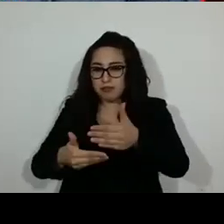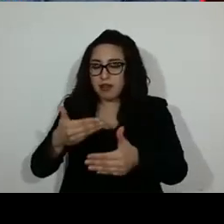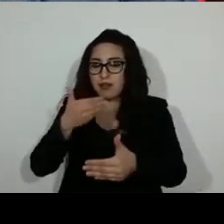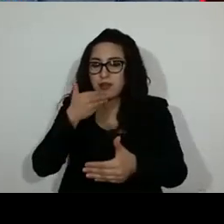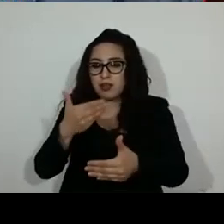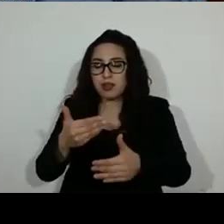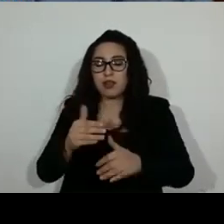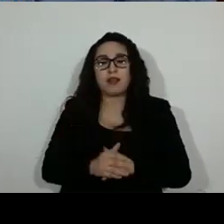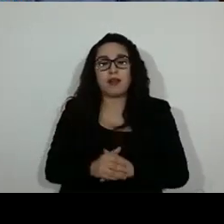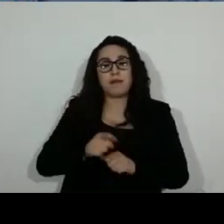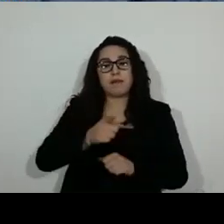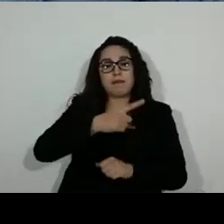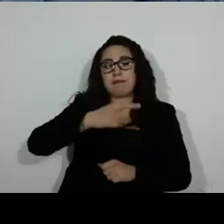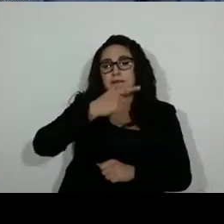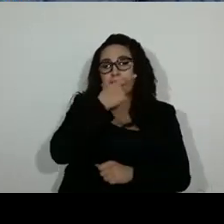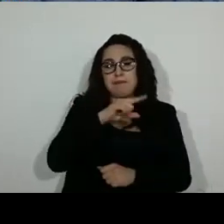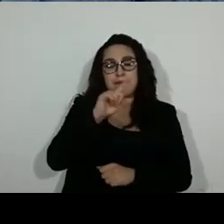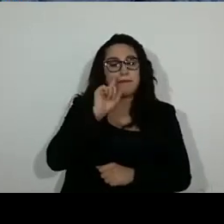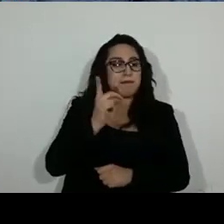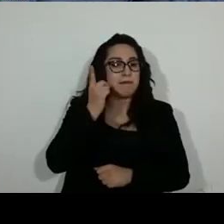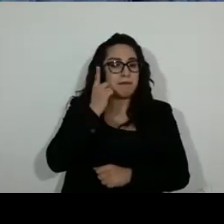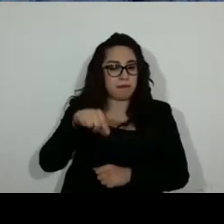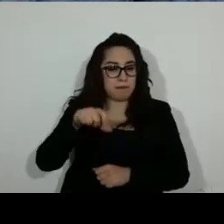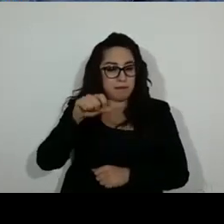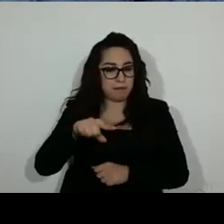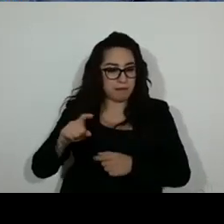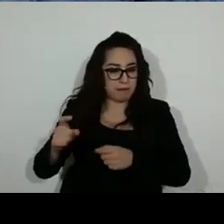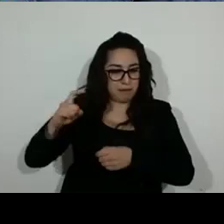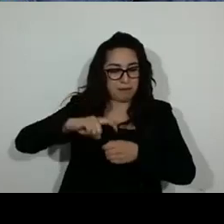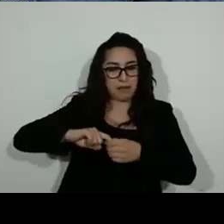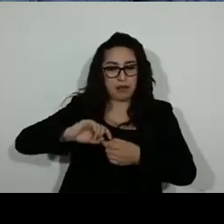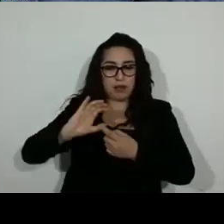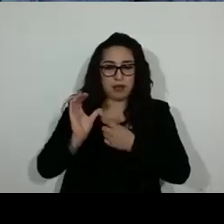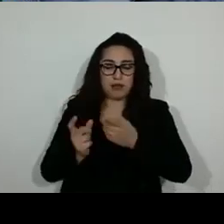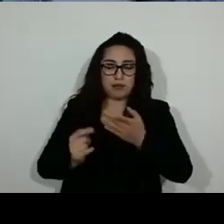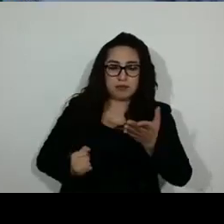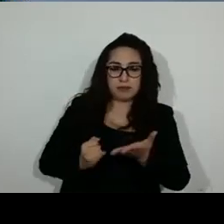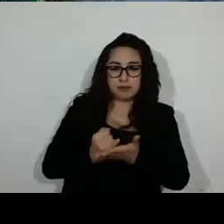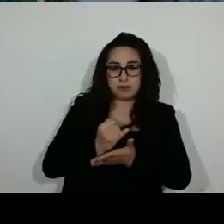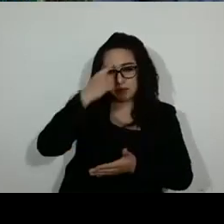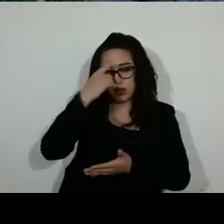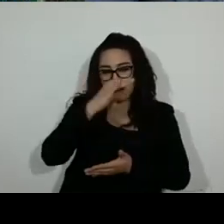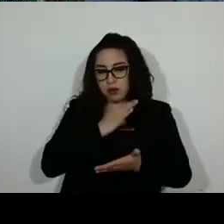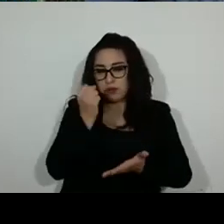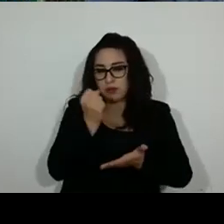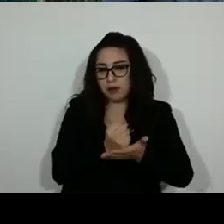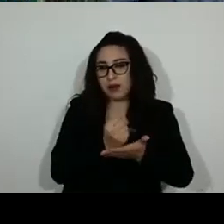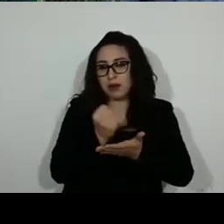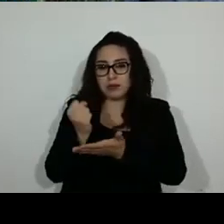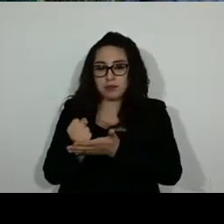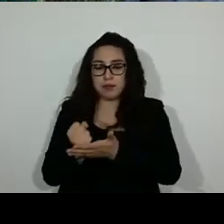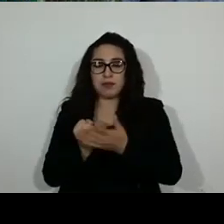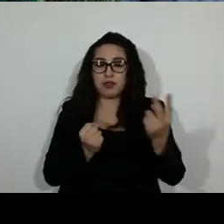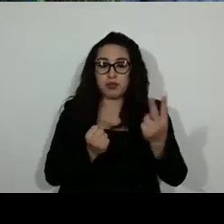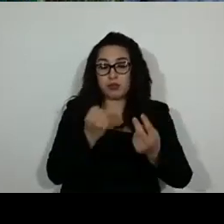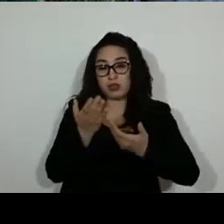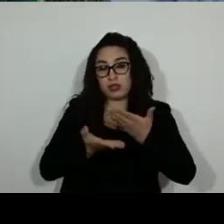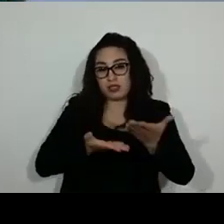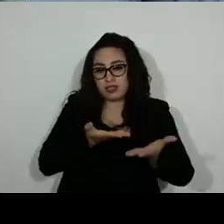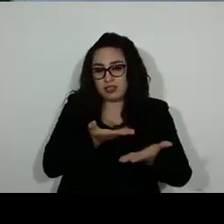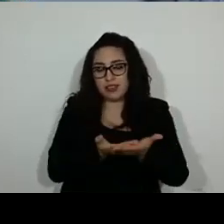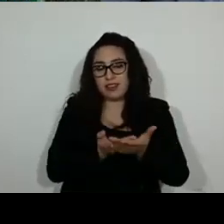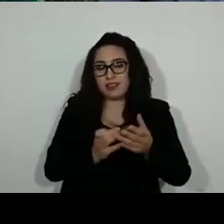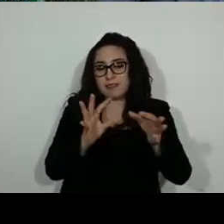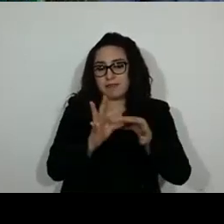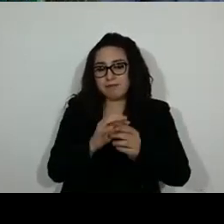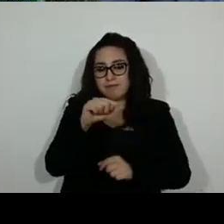personas legisladoras integrantes de esta comisión determinan la aprobación de las iniciativas que aborda este dictamen en